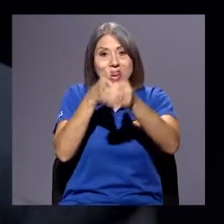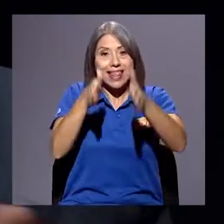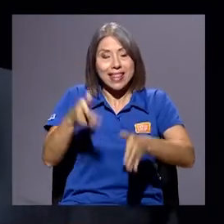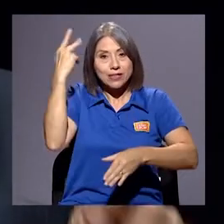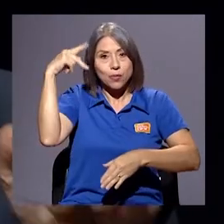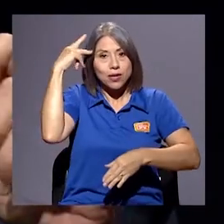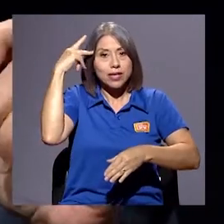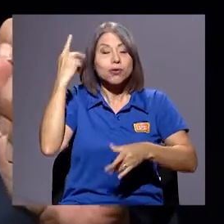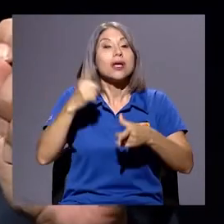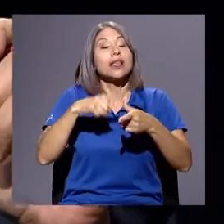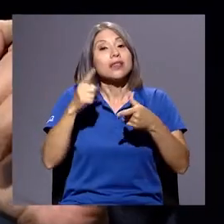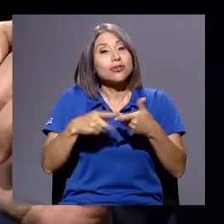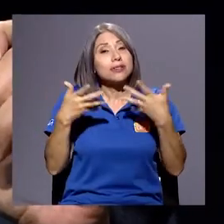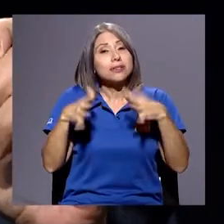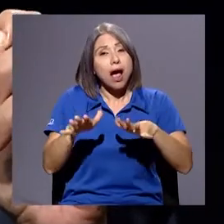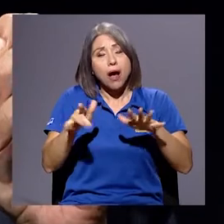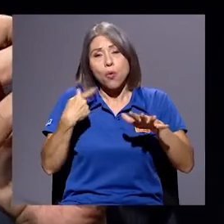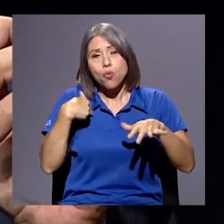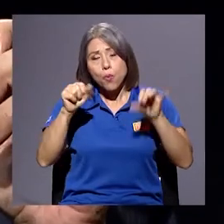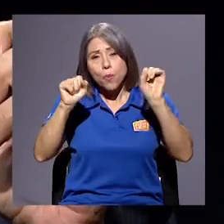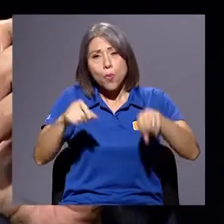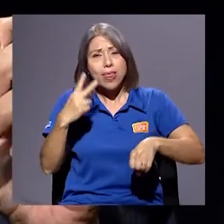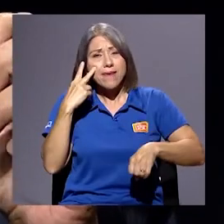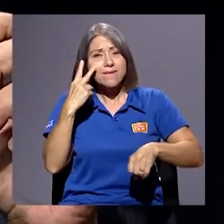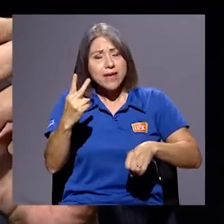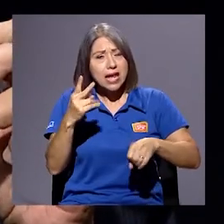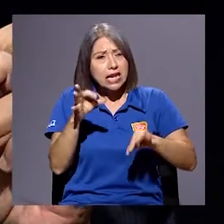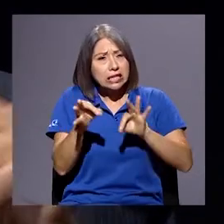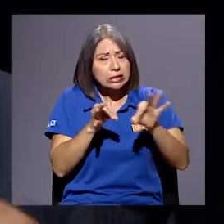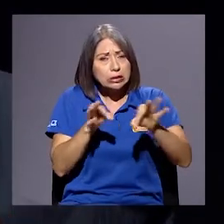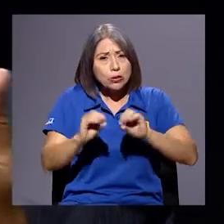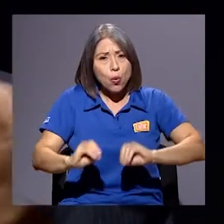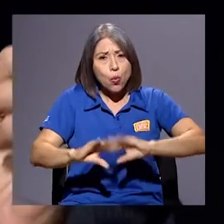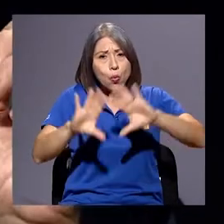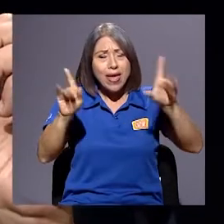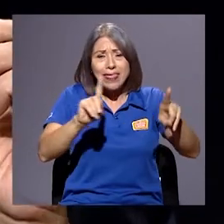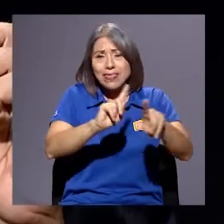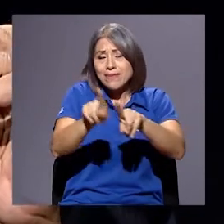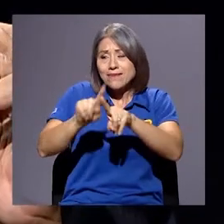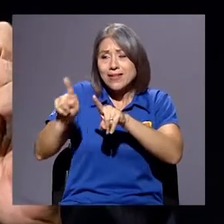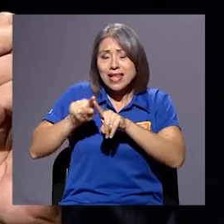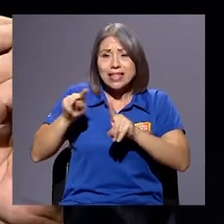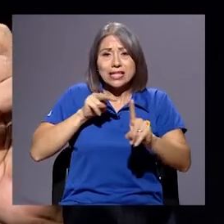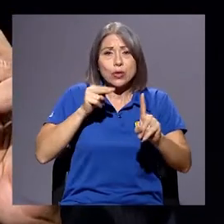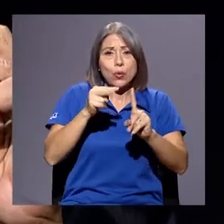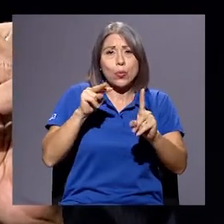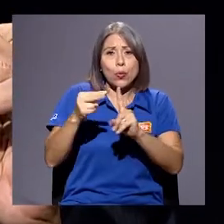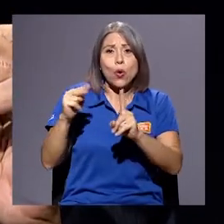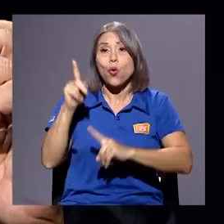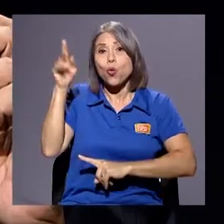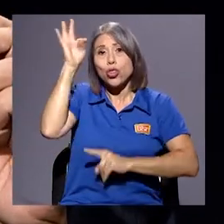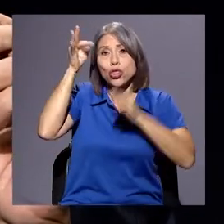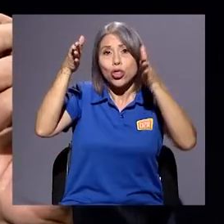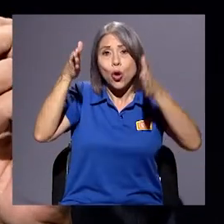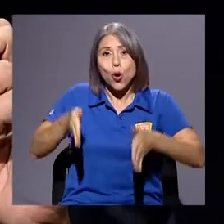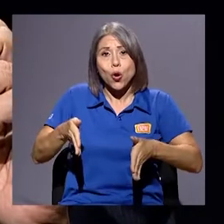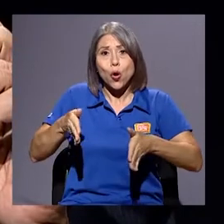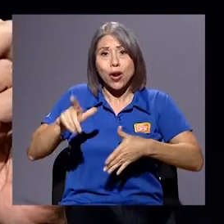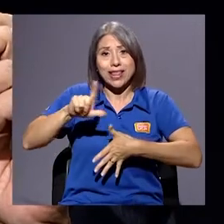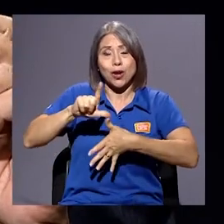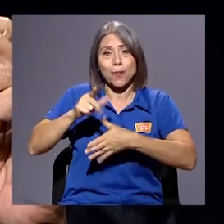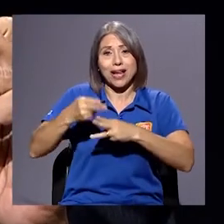mucha claridad, efectivamente, los múltiples universos de lo que un teólogo o latinoamericano, Nicolás Panotto, llama